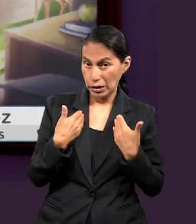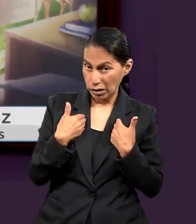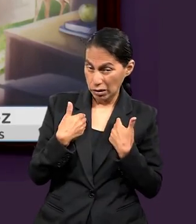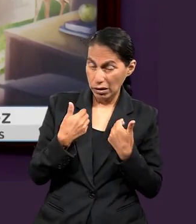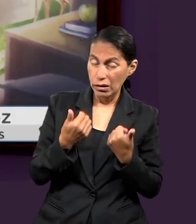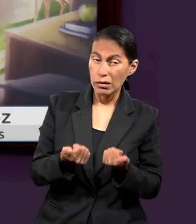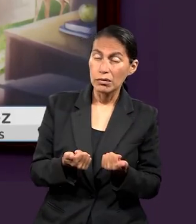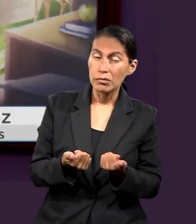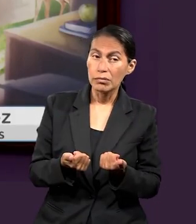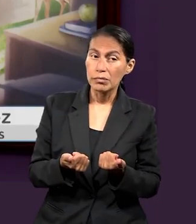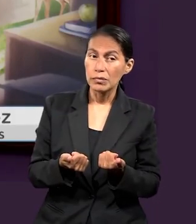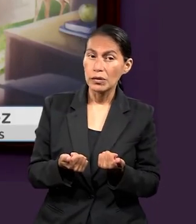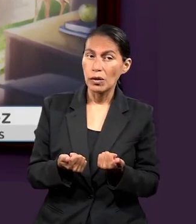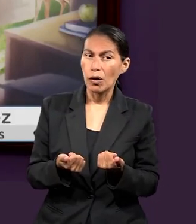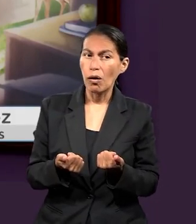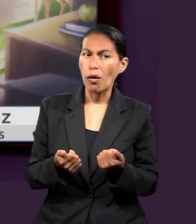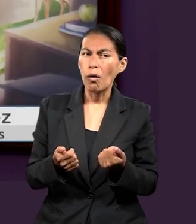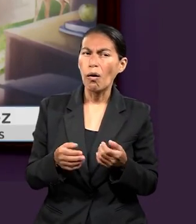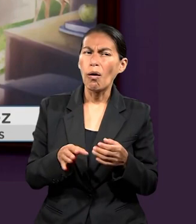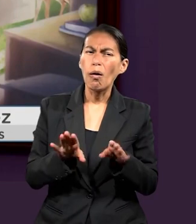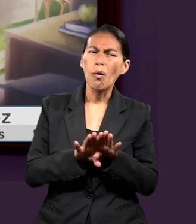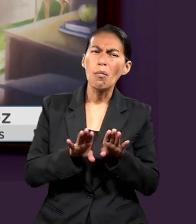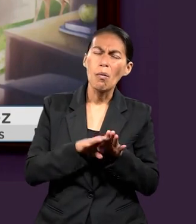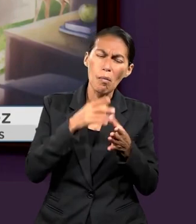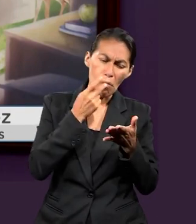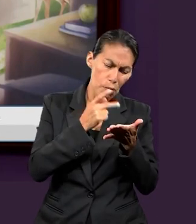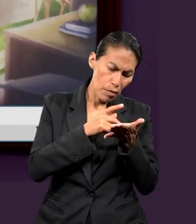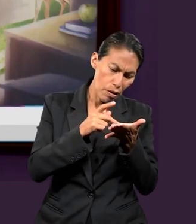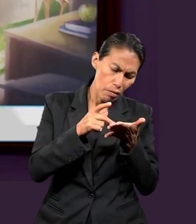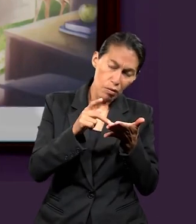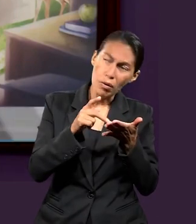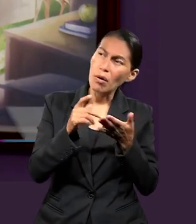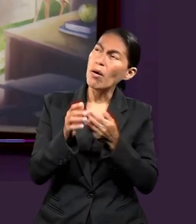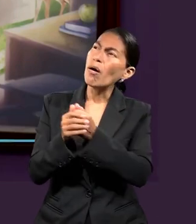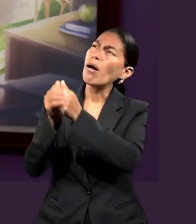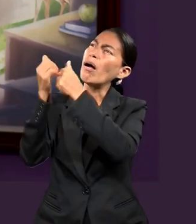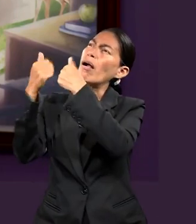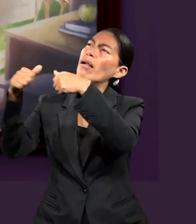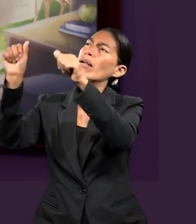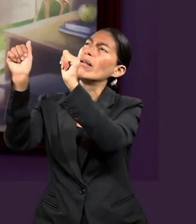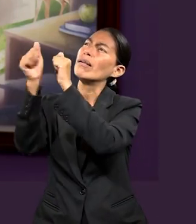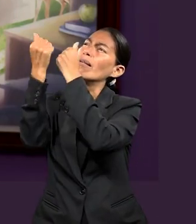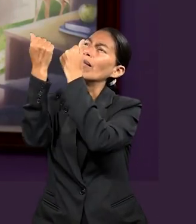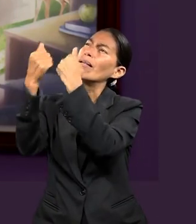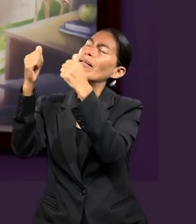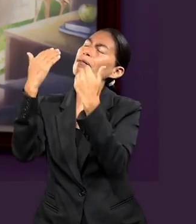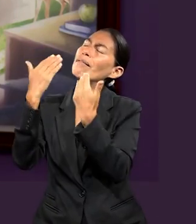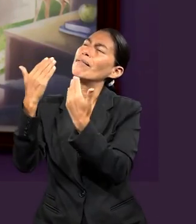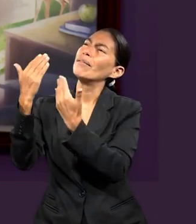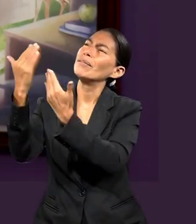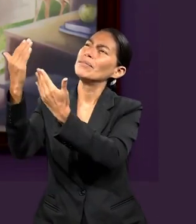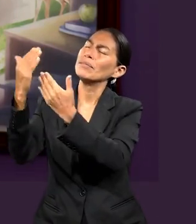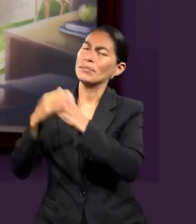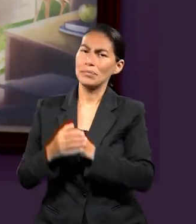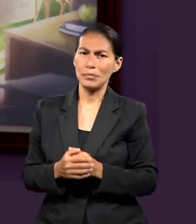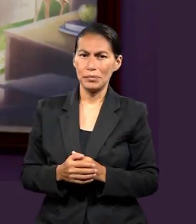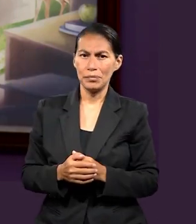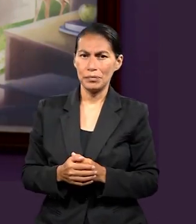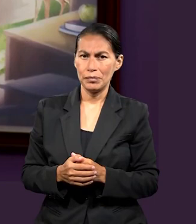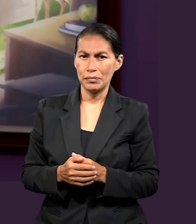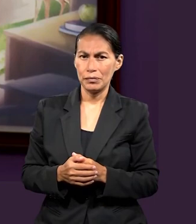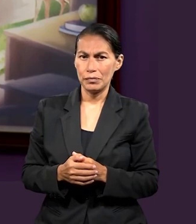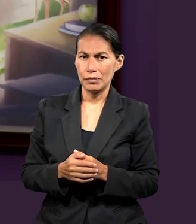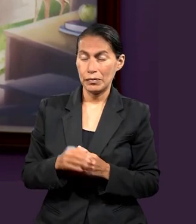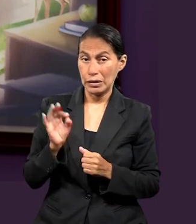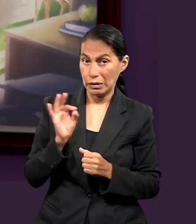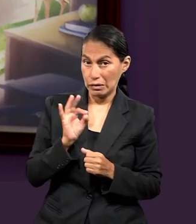Yo puedo entender la manera en la que Pablo practica las alabanzas. Y bueno, tal